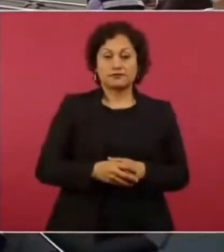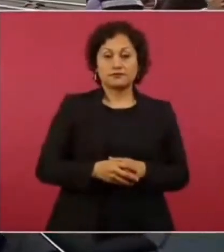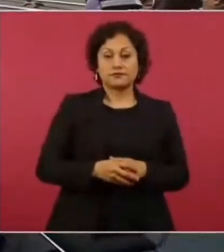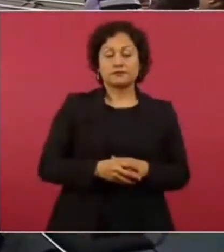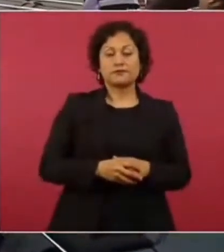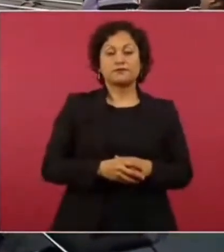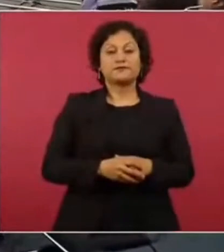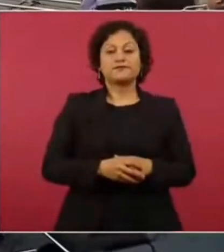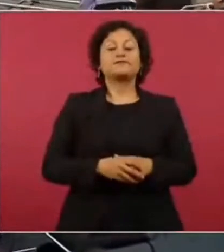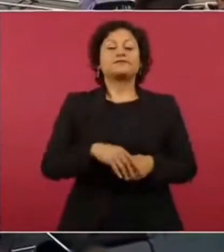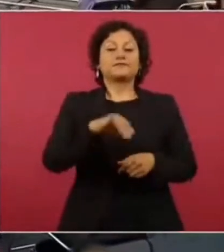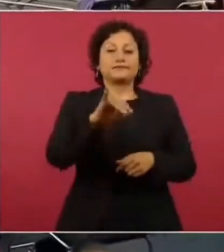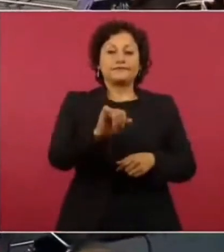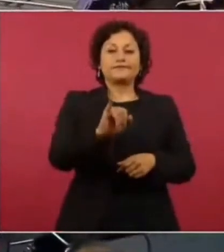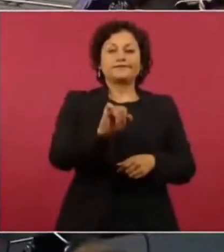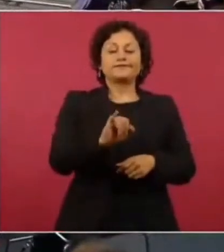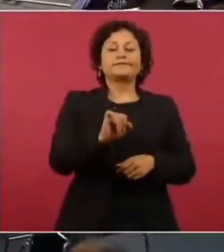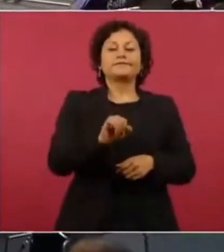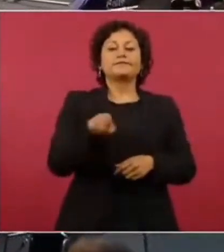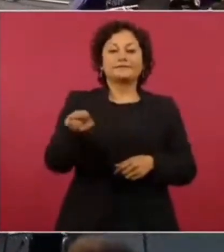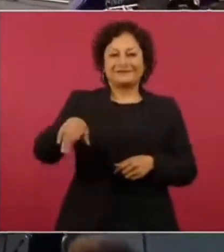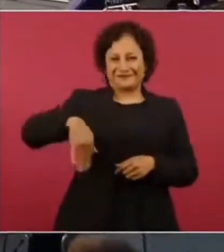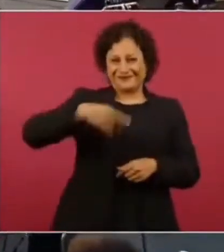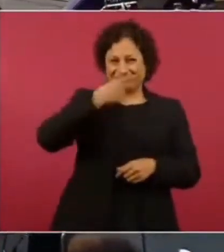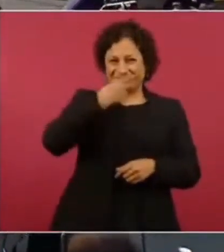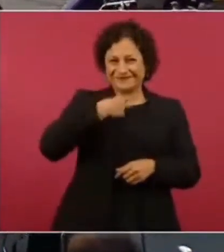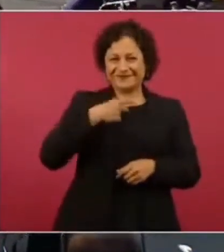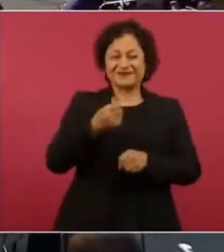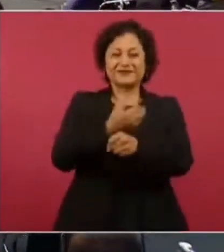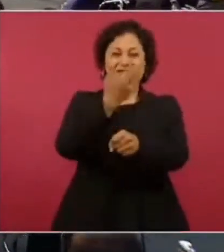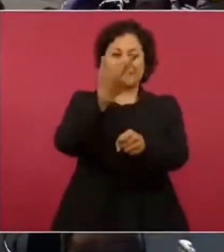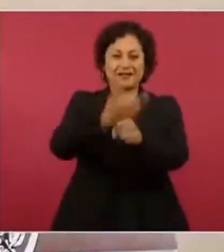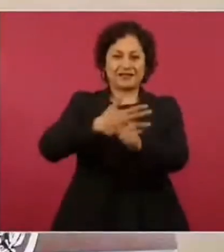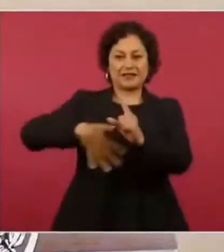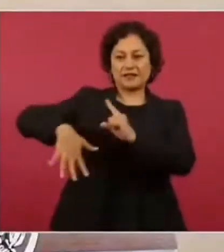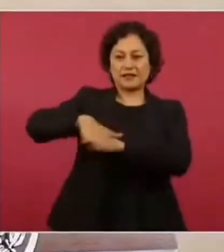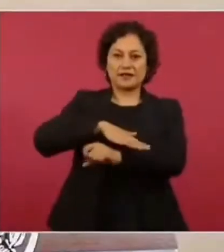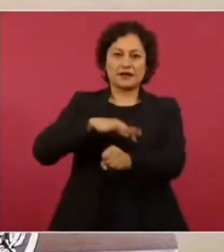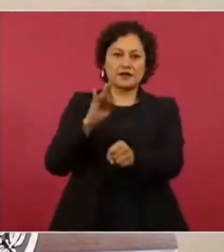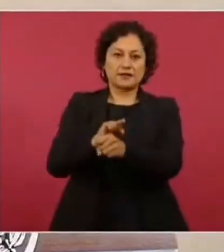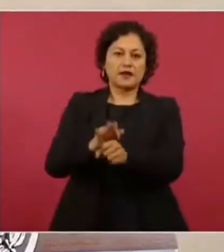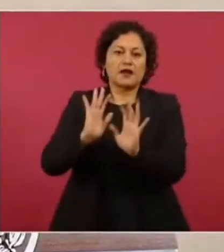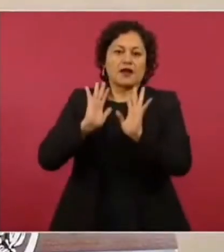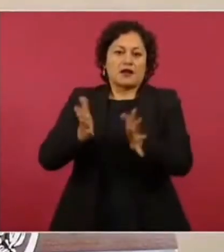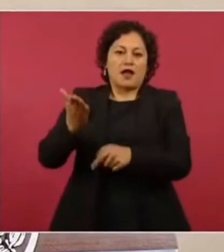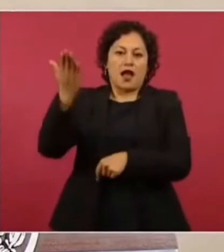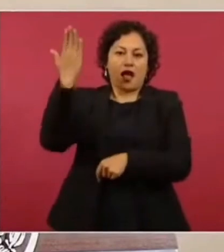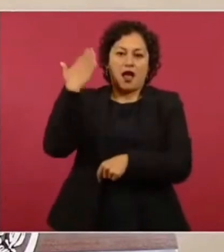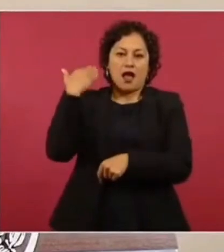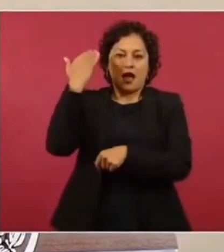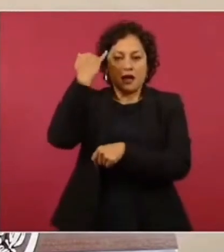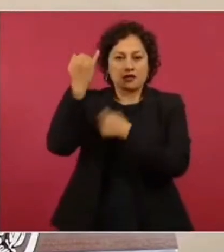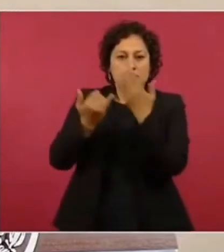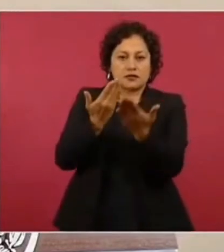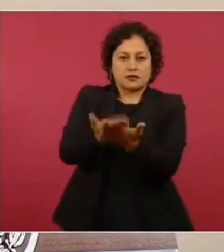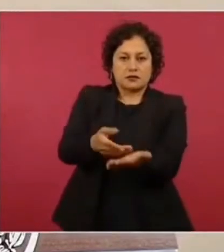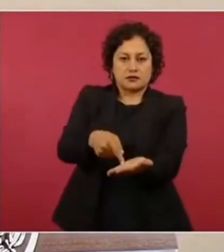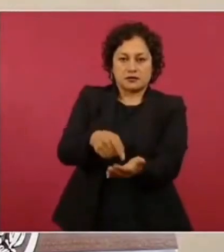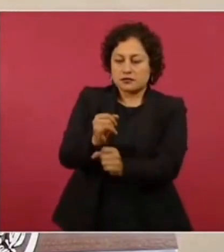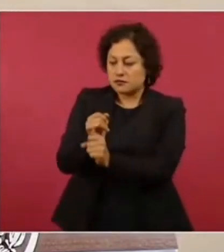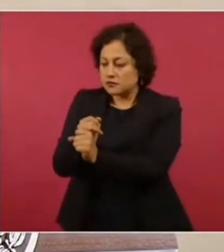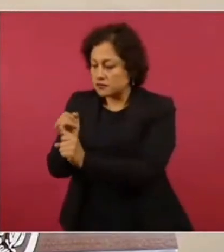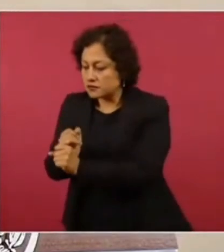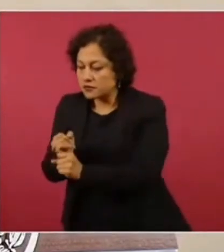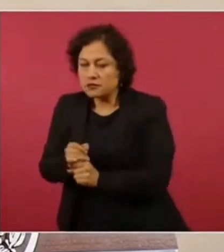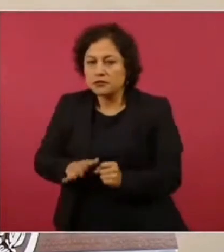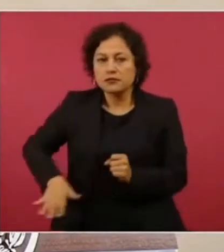Sí, en ese caso, como bien decías, la Secretaría del Medio Ambiente ha presentado ya un diagnóstico. Ese diagnóstico lo estamos socializando en Yucatán.